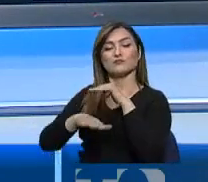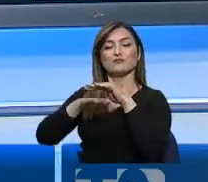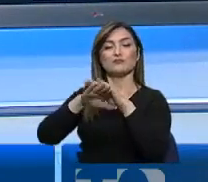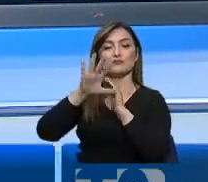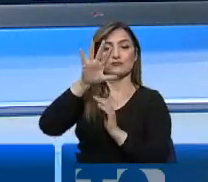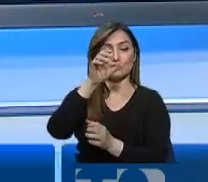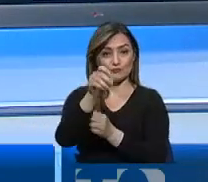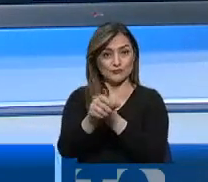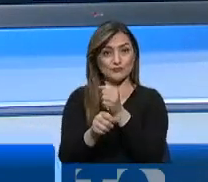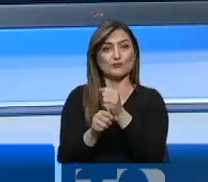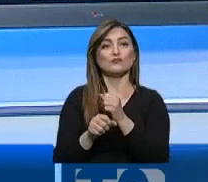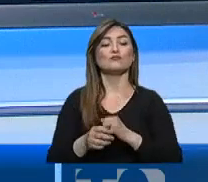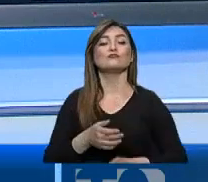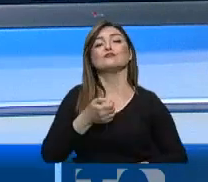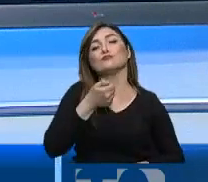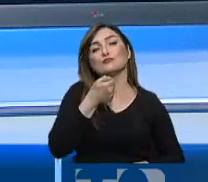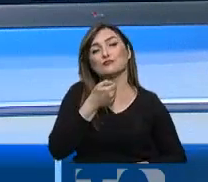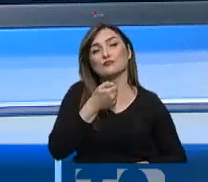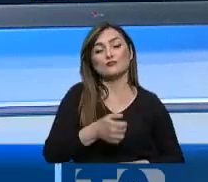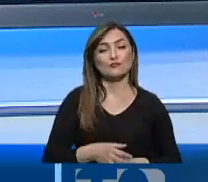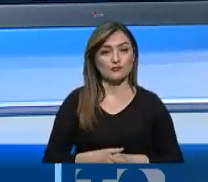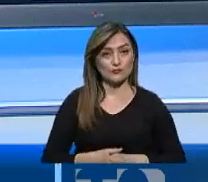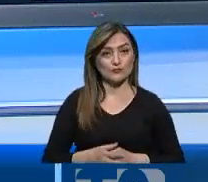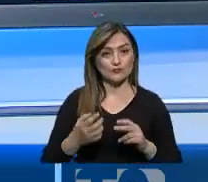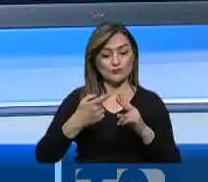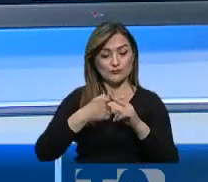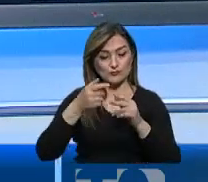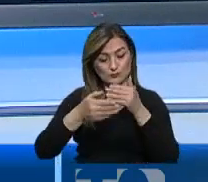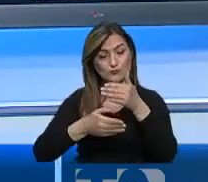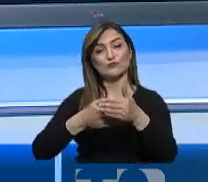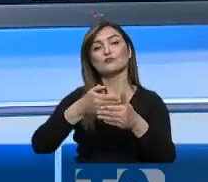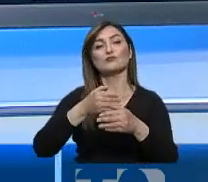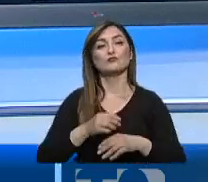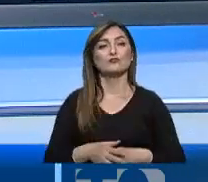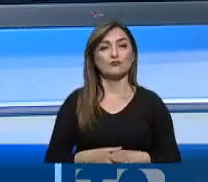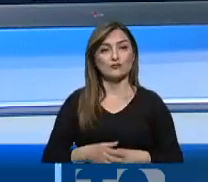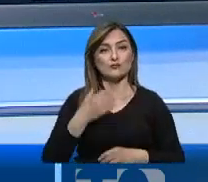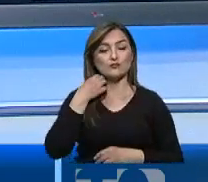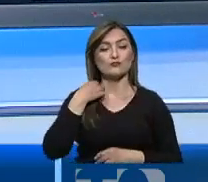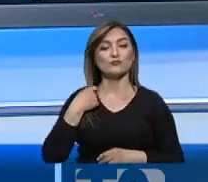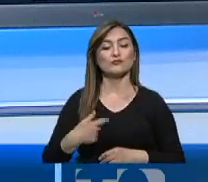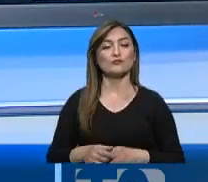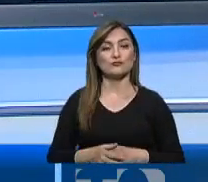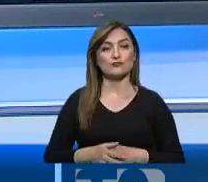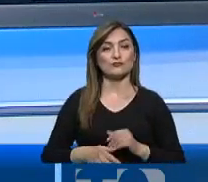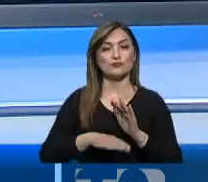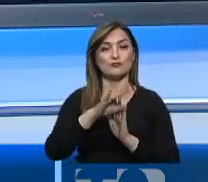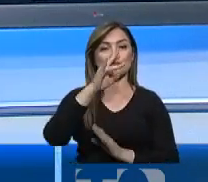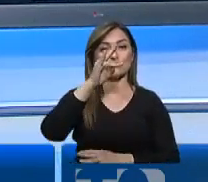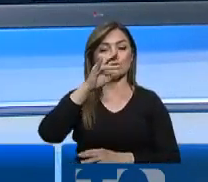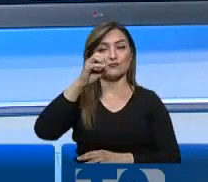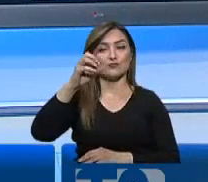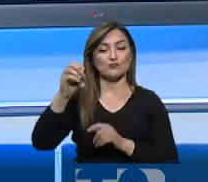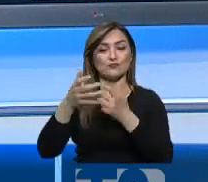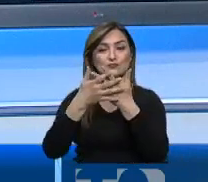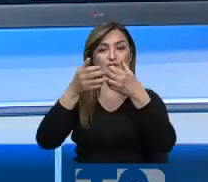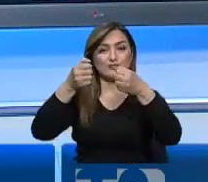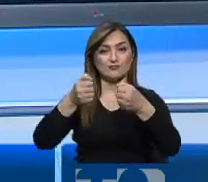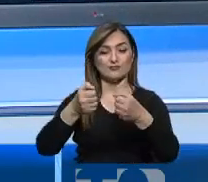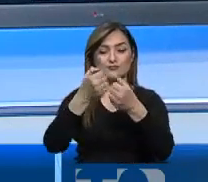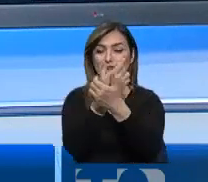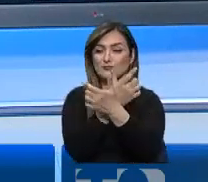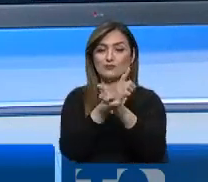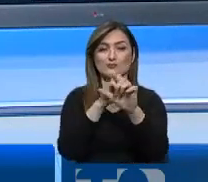Guillermo Lazo en la misma entrevista. Dijo también que ya se han iniciado los procesos para que recuperen su libertad más de 700 internos en atención